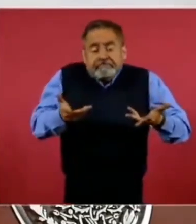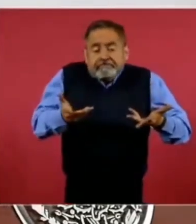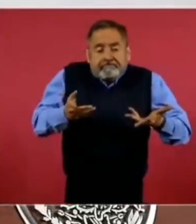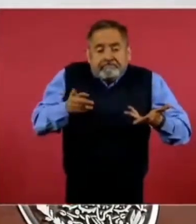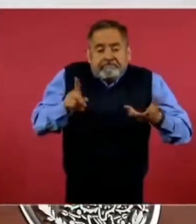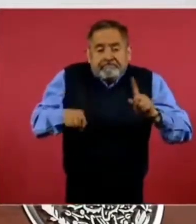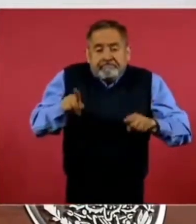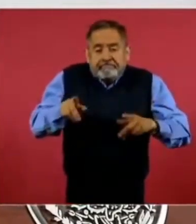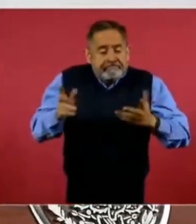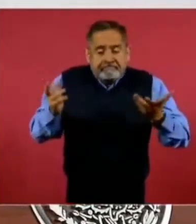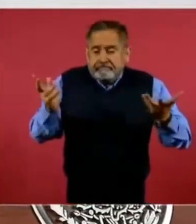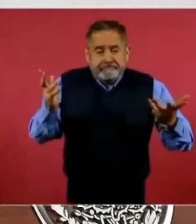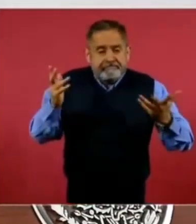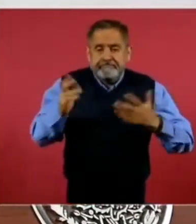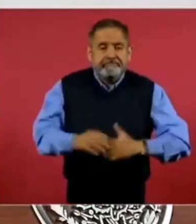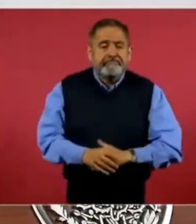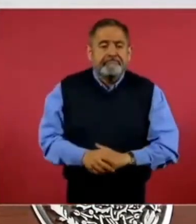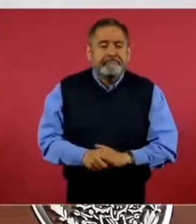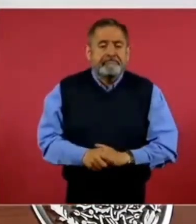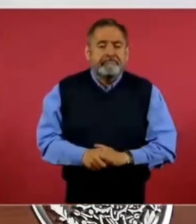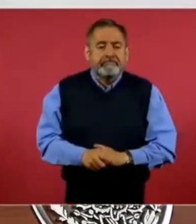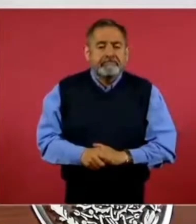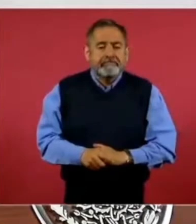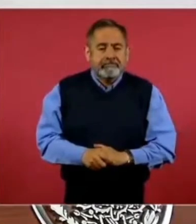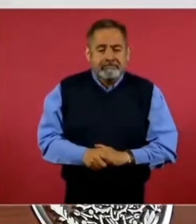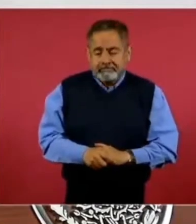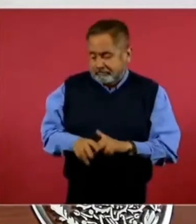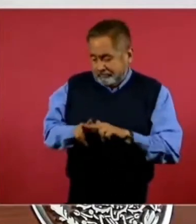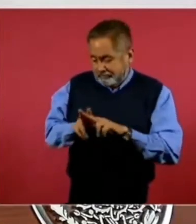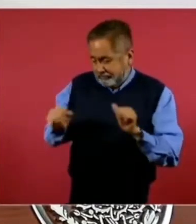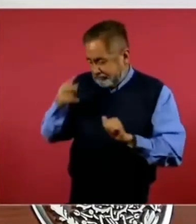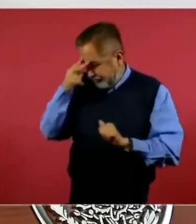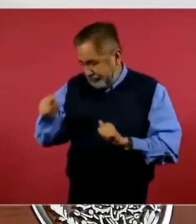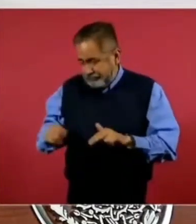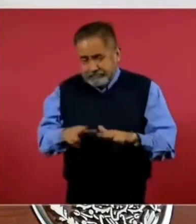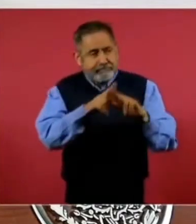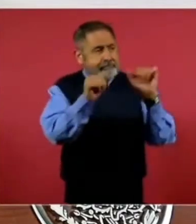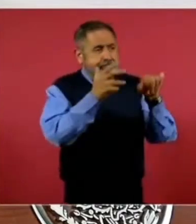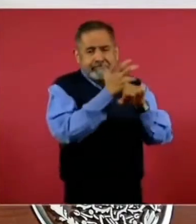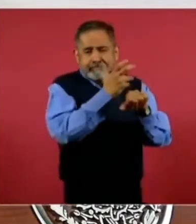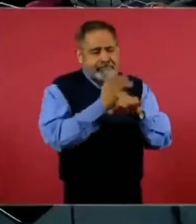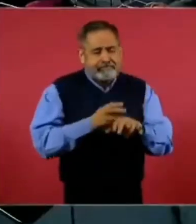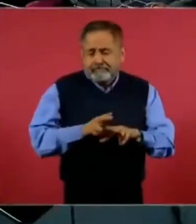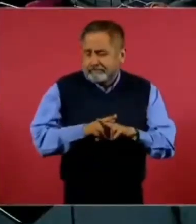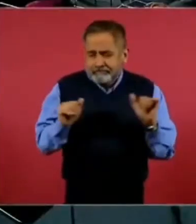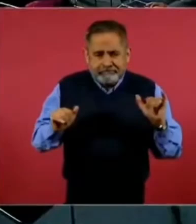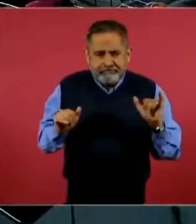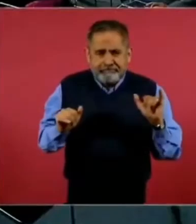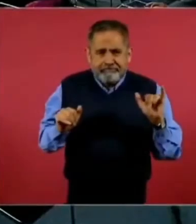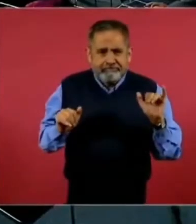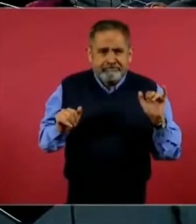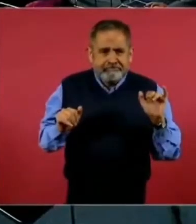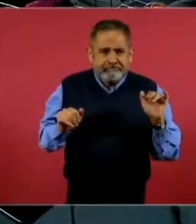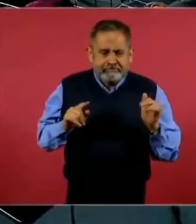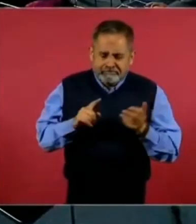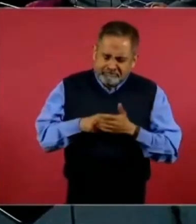ni en México ni en Estados Unidos hay ciudadanos que acepten